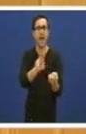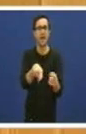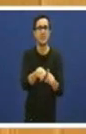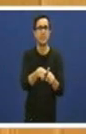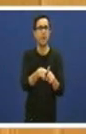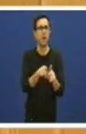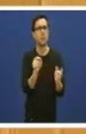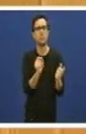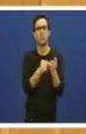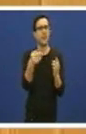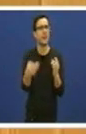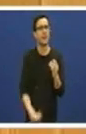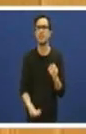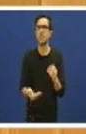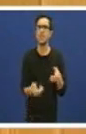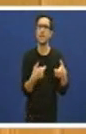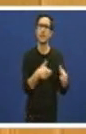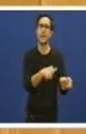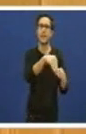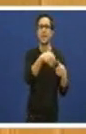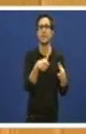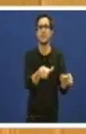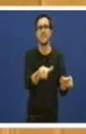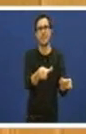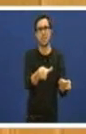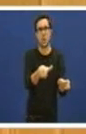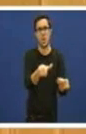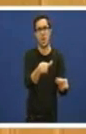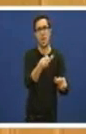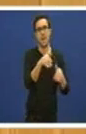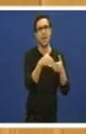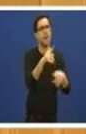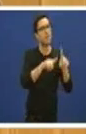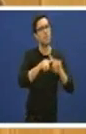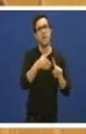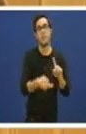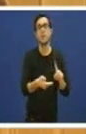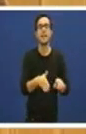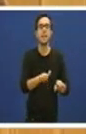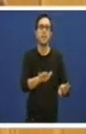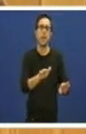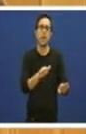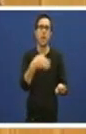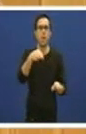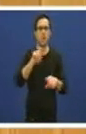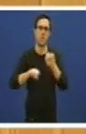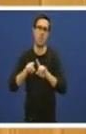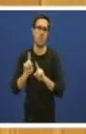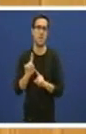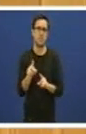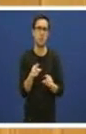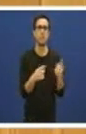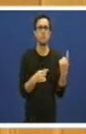dos problemas máis importantes que ten o setor naval pero non é o único. Non é o único. O que sí é necesario é ter